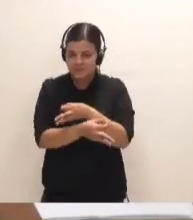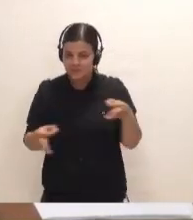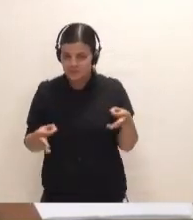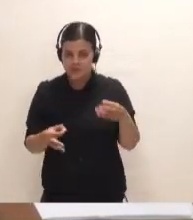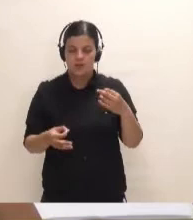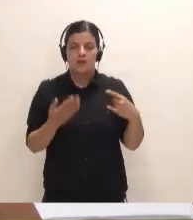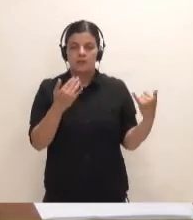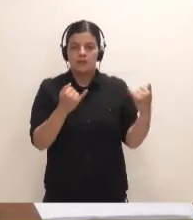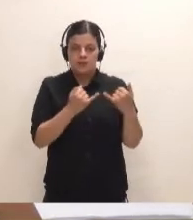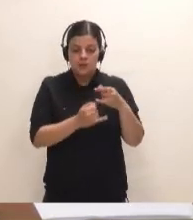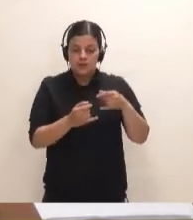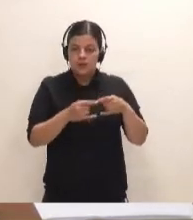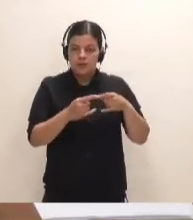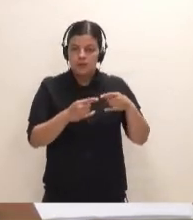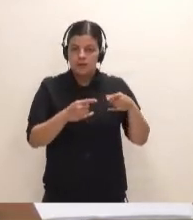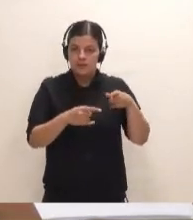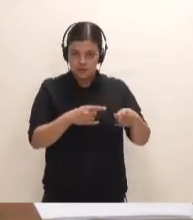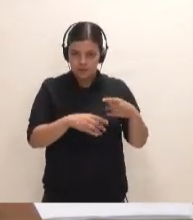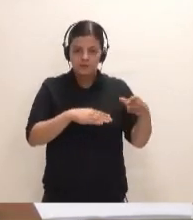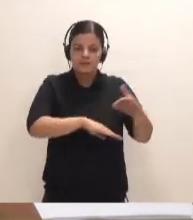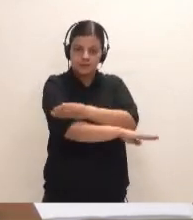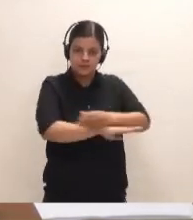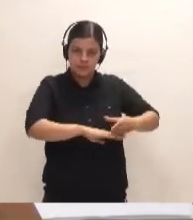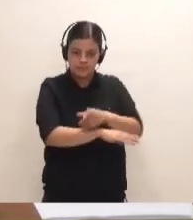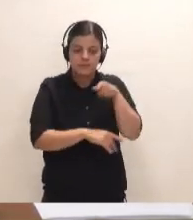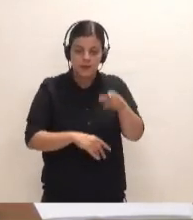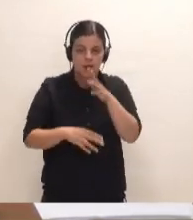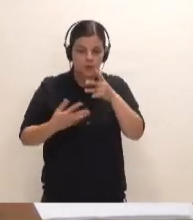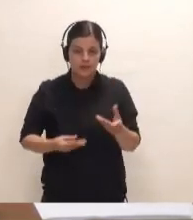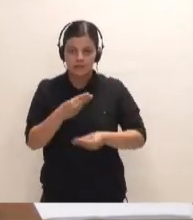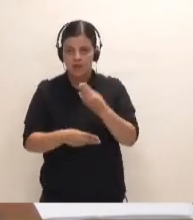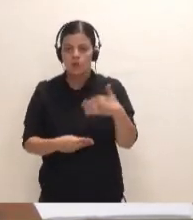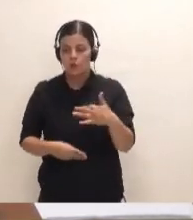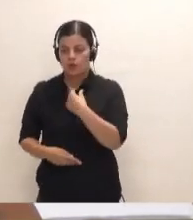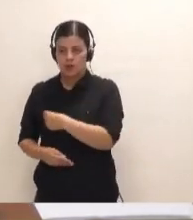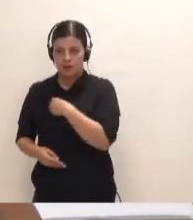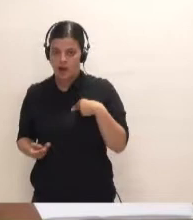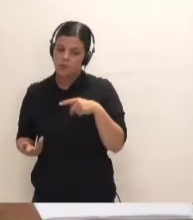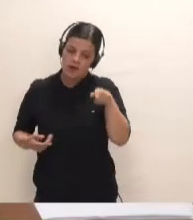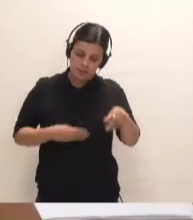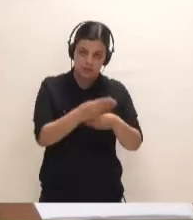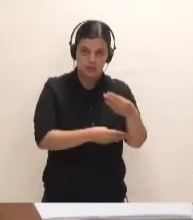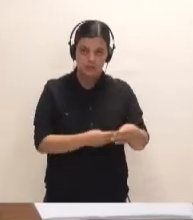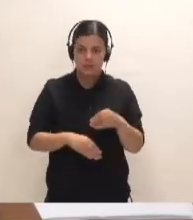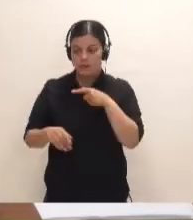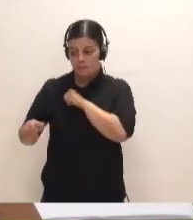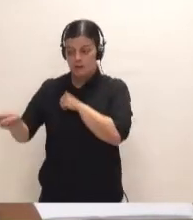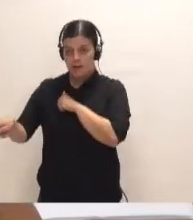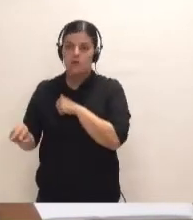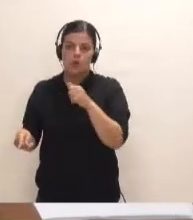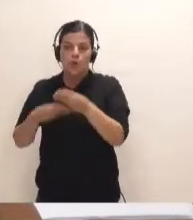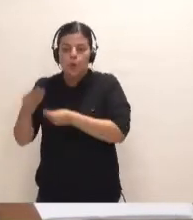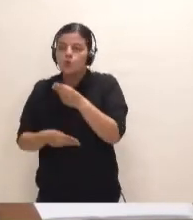de Santa Cruz de Tenerife para la recepción de tráfico comercial de personas y mercancías que actualmente se realizan desde el puerto de los cristianos, reservando para el puerto de los cristianos un